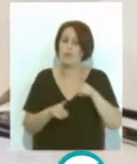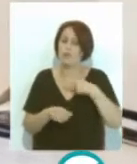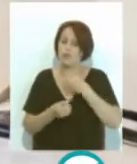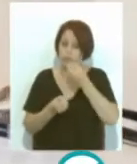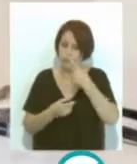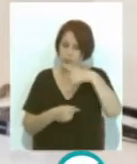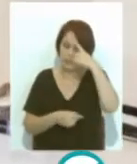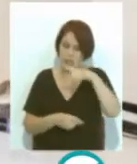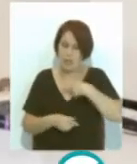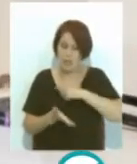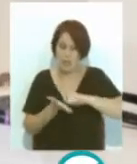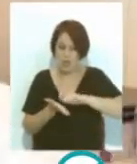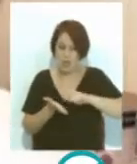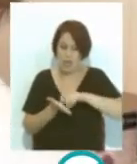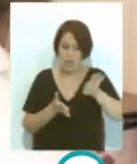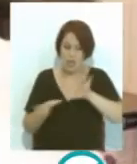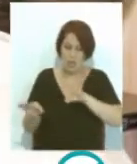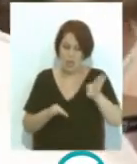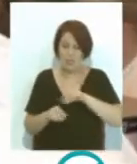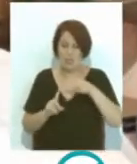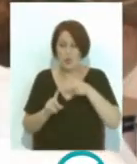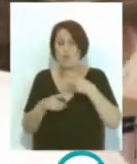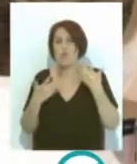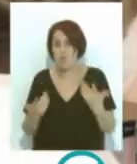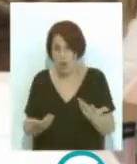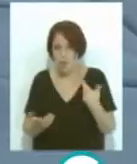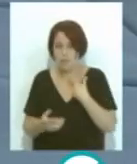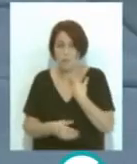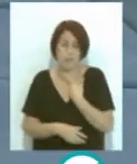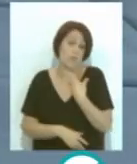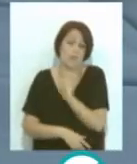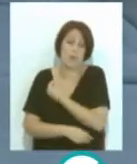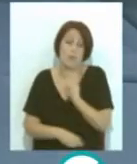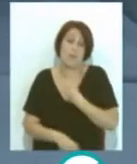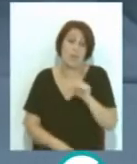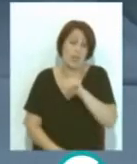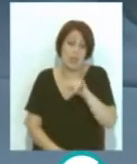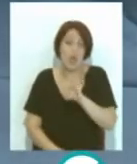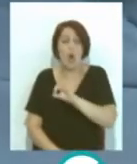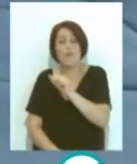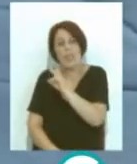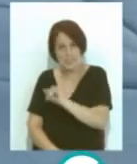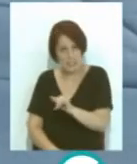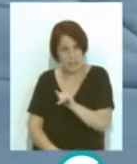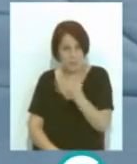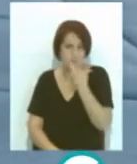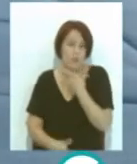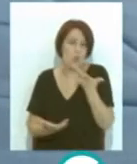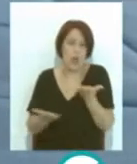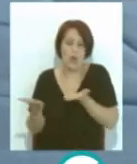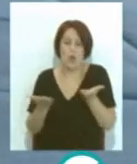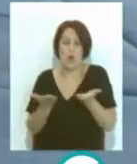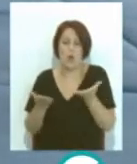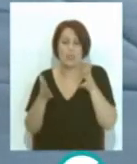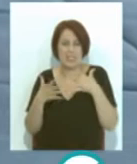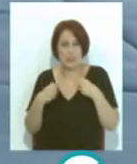documento rubricarán su elección por la segunda inoculación con la misma vacuna o con Pfizer si lo prefieren Desde la Consejería de